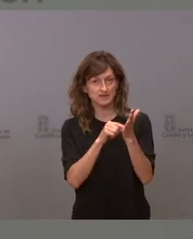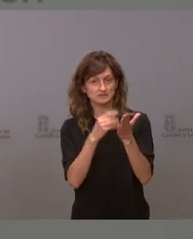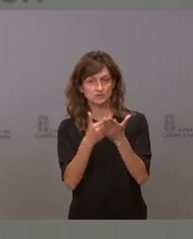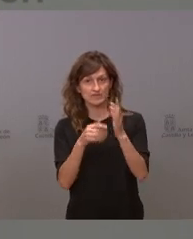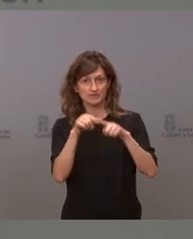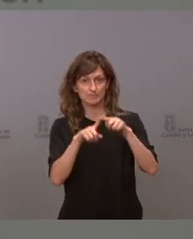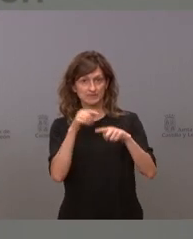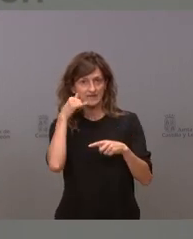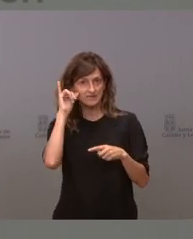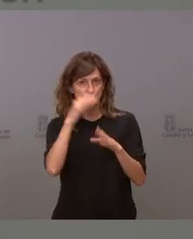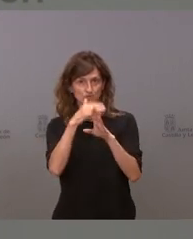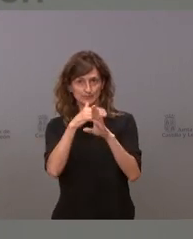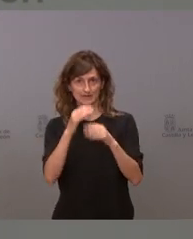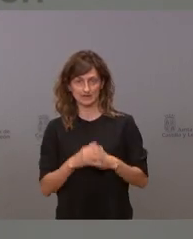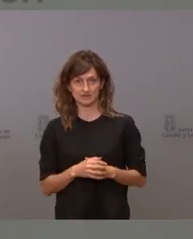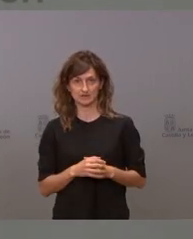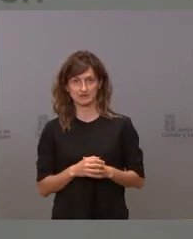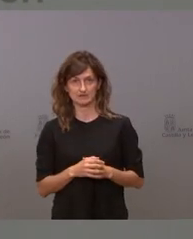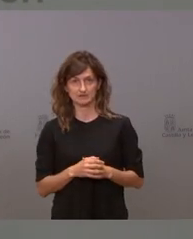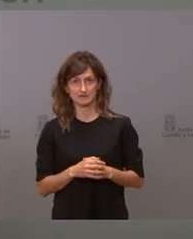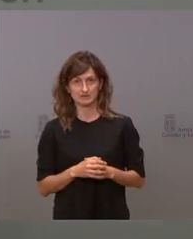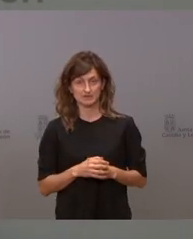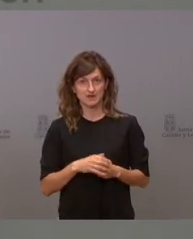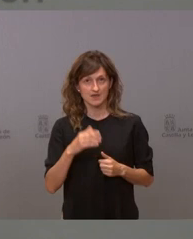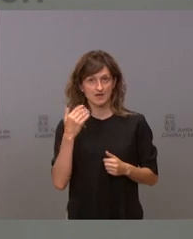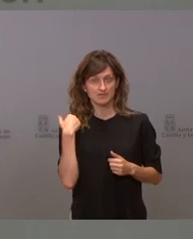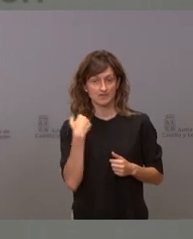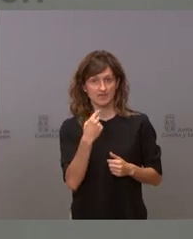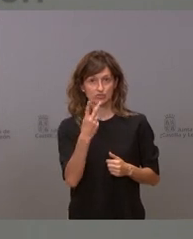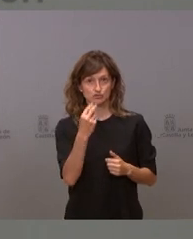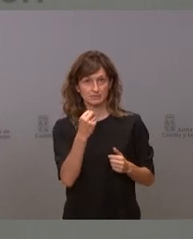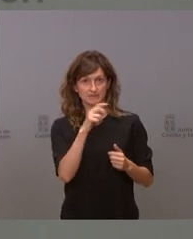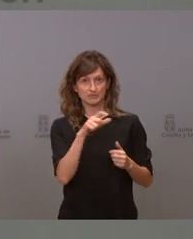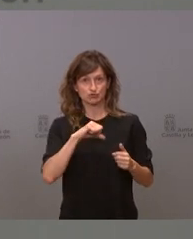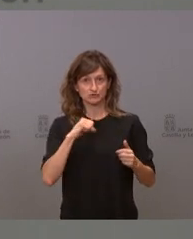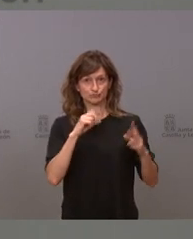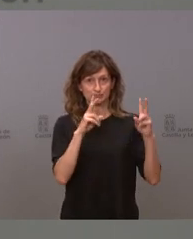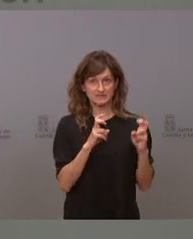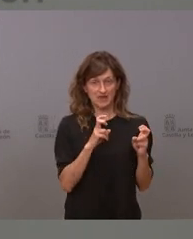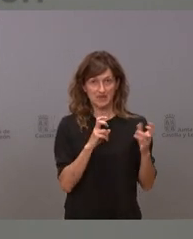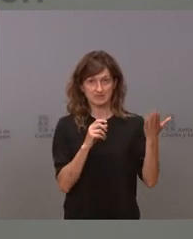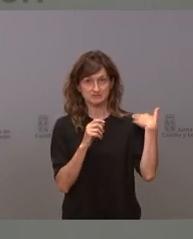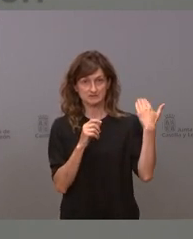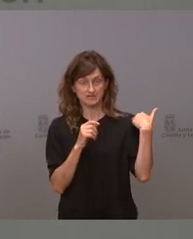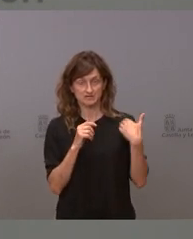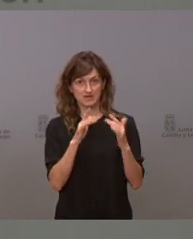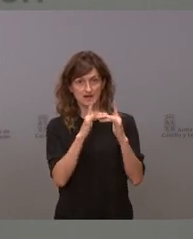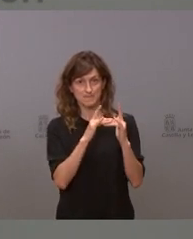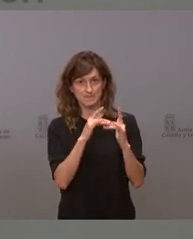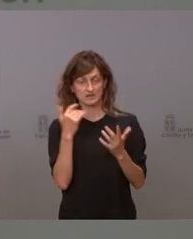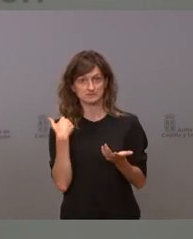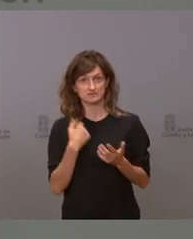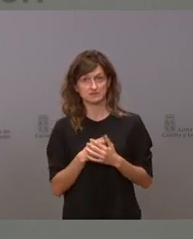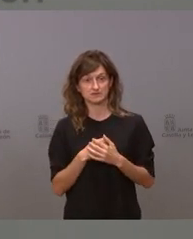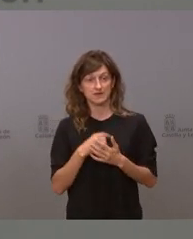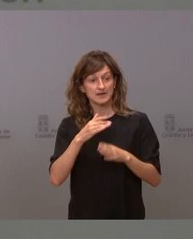nivel de riesgo no es el nivel de riesgo el de 2.000 personas ingresadas en las camas de hospital es el